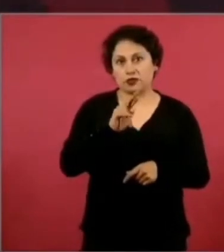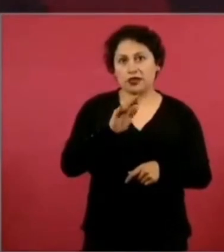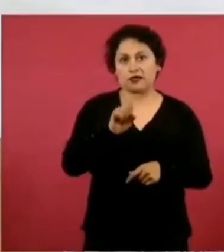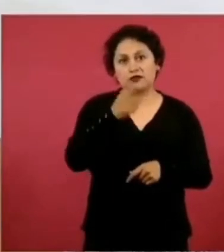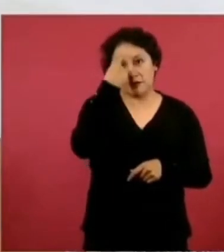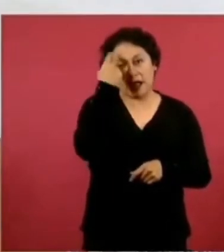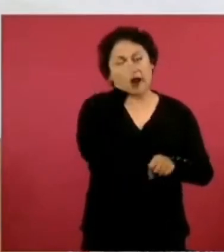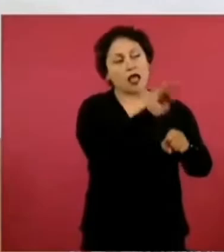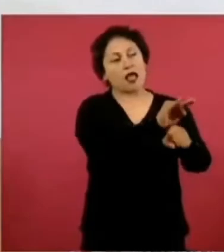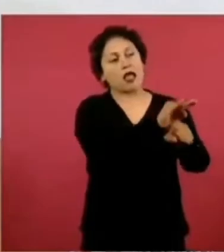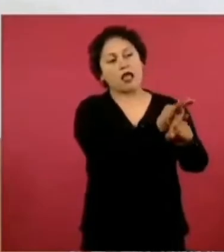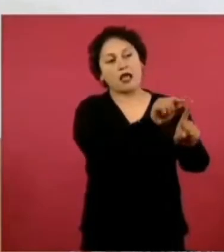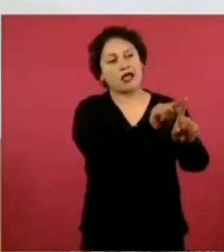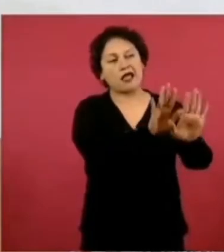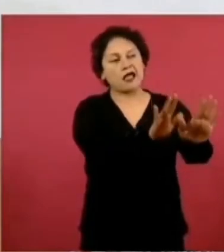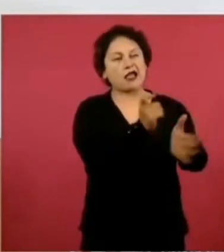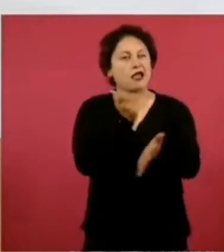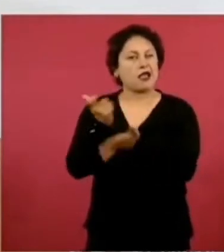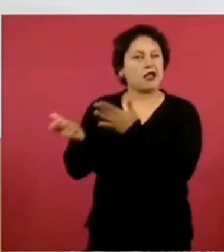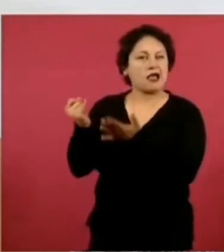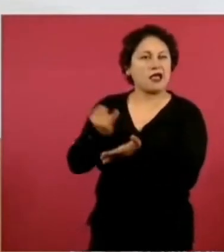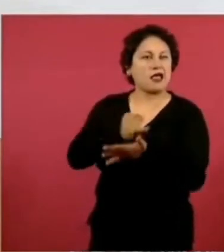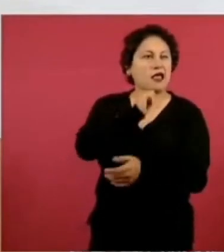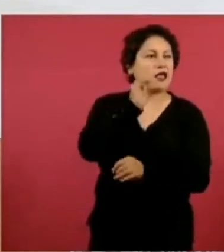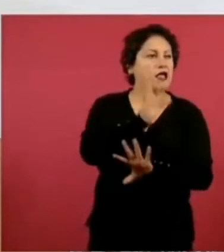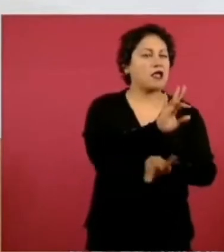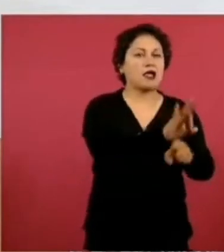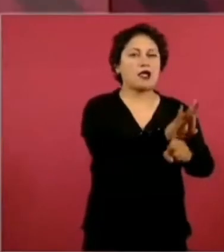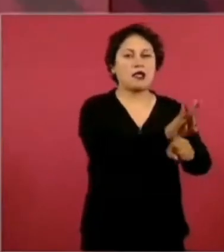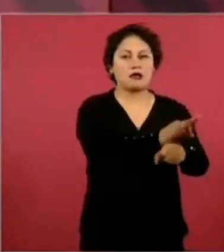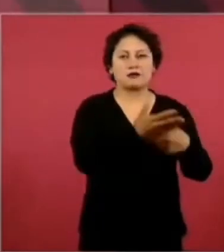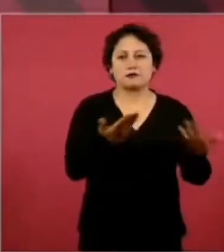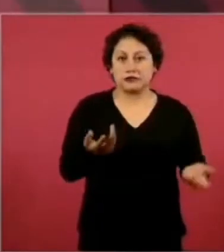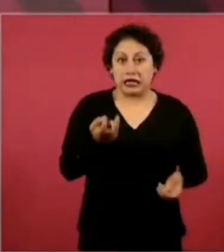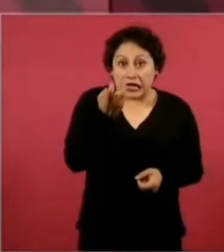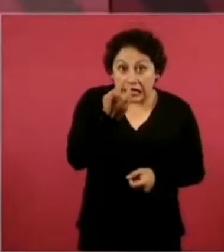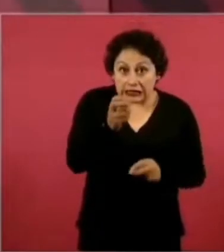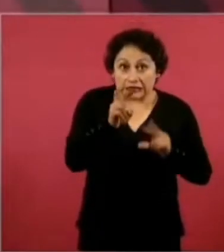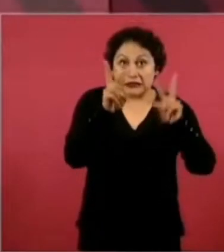y hemos combatido eso.